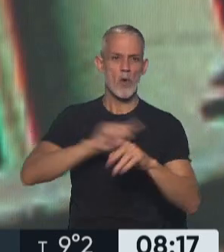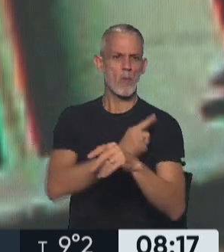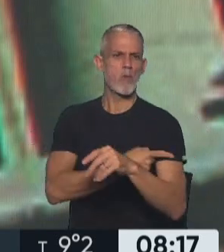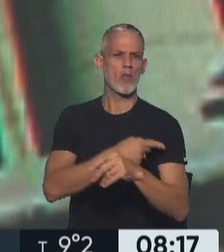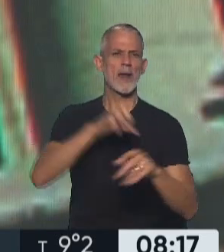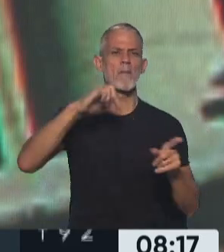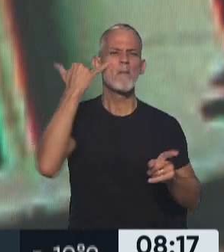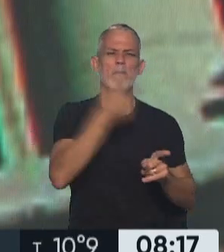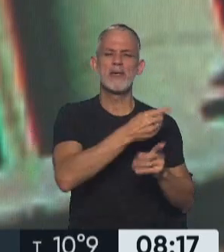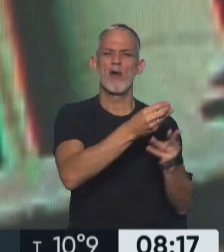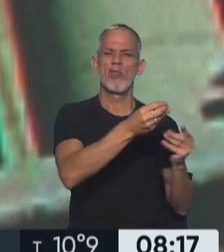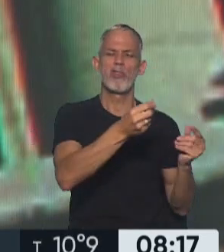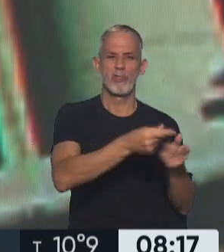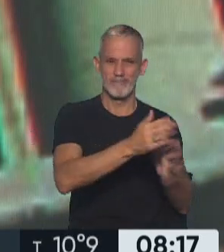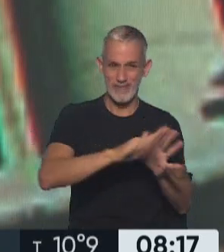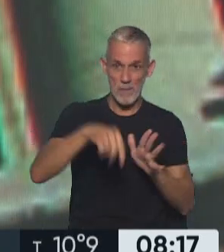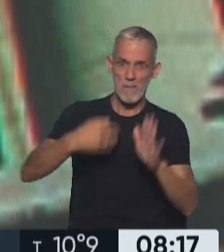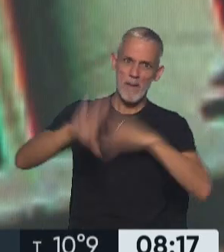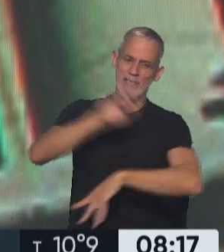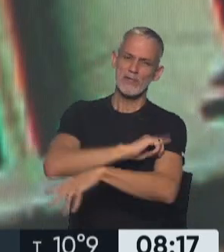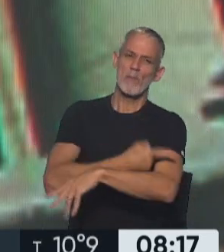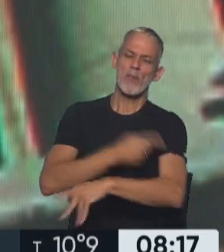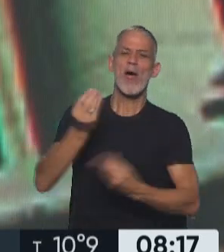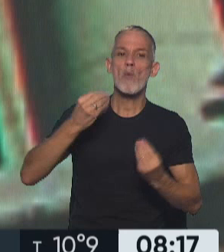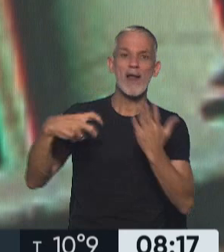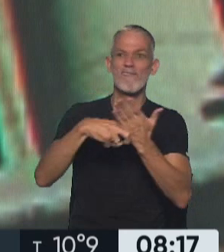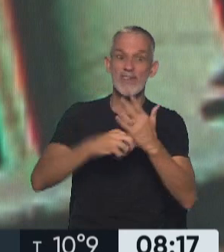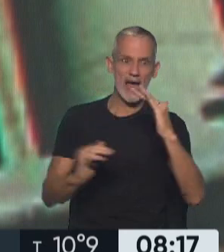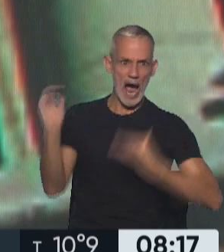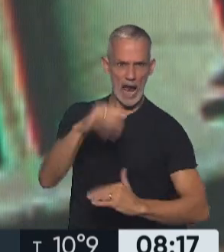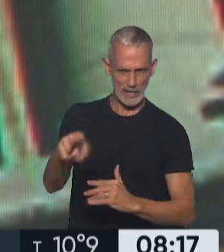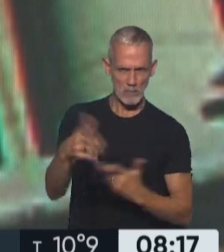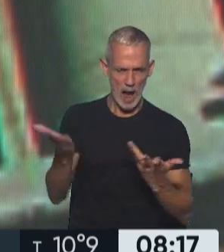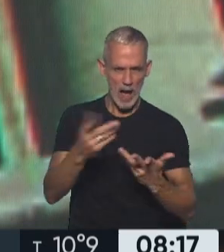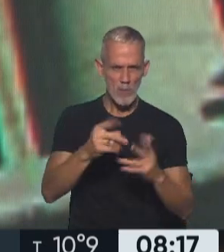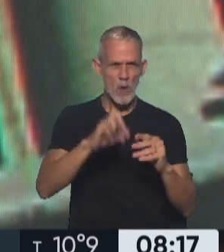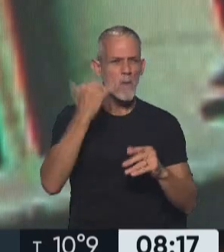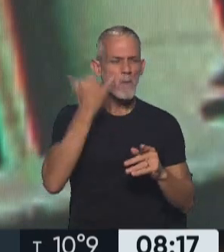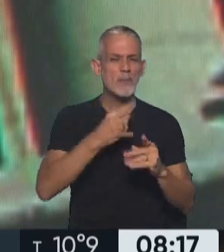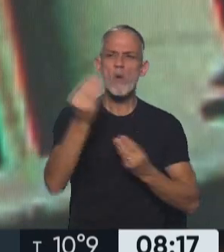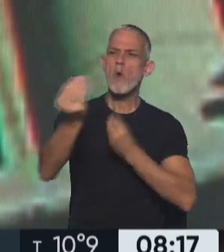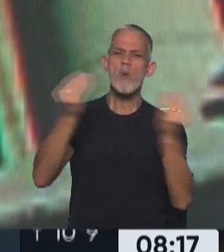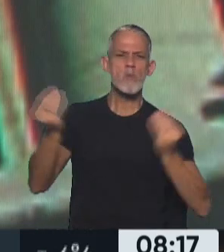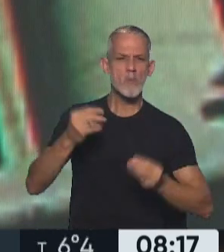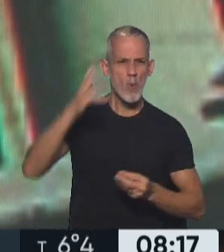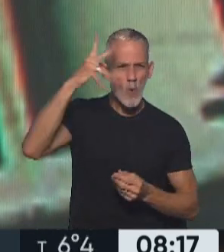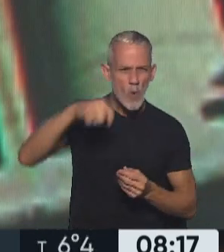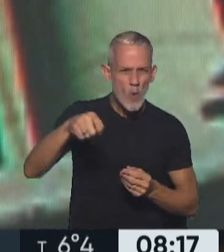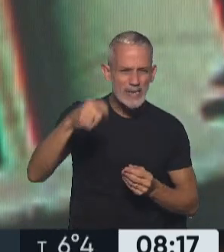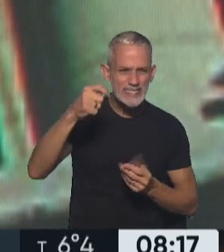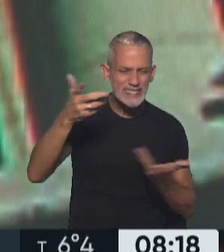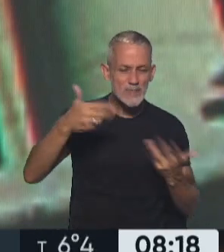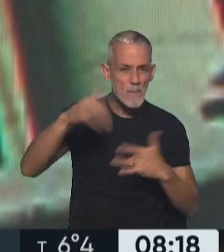de Comodoro Pi, que le asignaba mayor preponderancia a los fiscales y que generaba más jueces federales, por qué nunca avanzó.